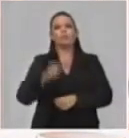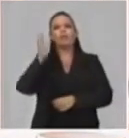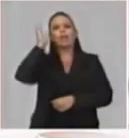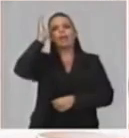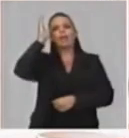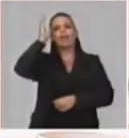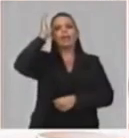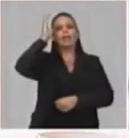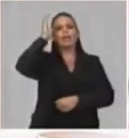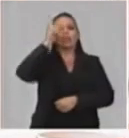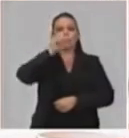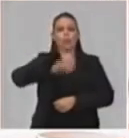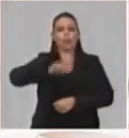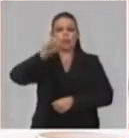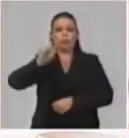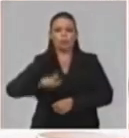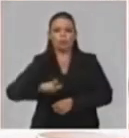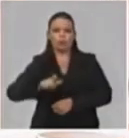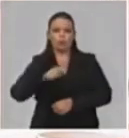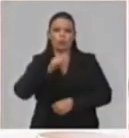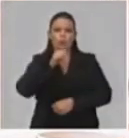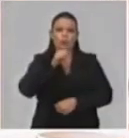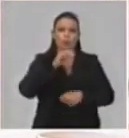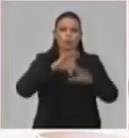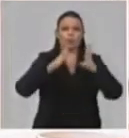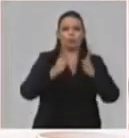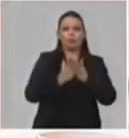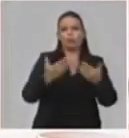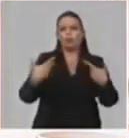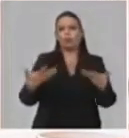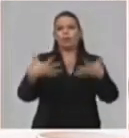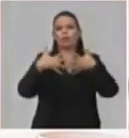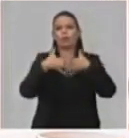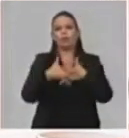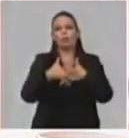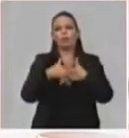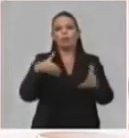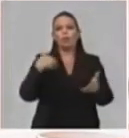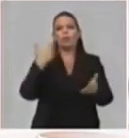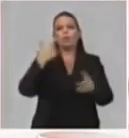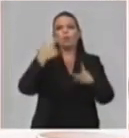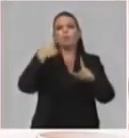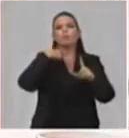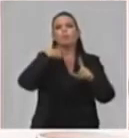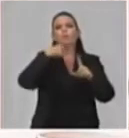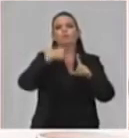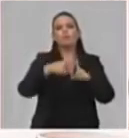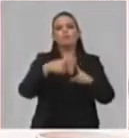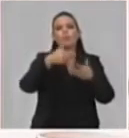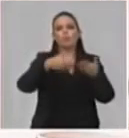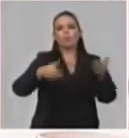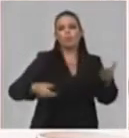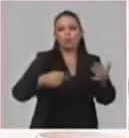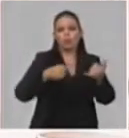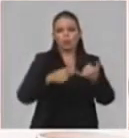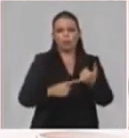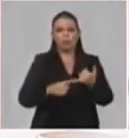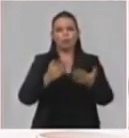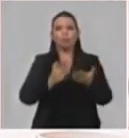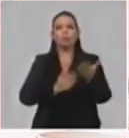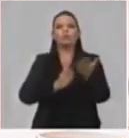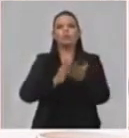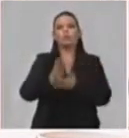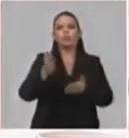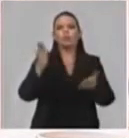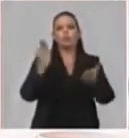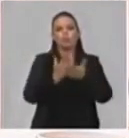la forma de evaluación escolar sobre todo relacionada con los seminarios y trabajos prácticos integradores, la continuidad de estudios de los que terminan